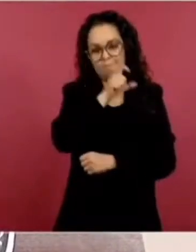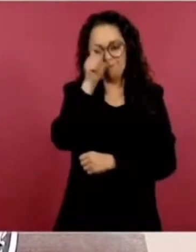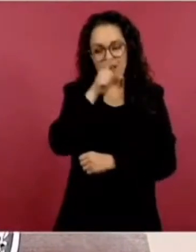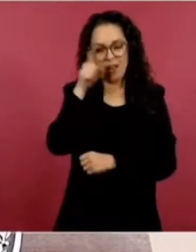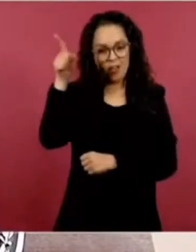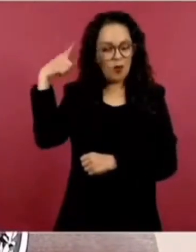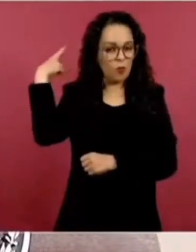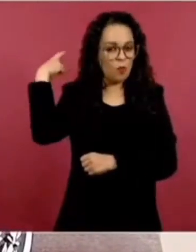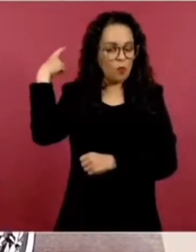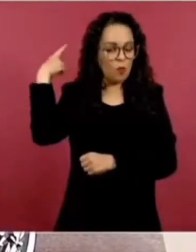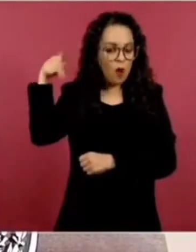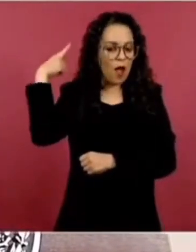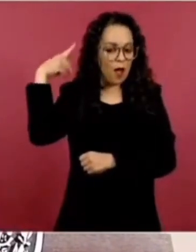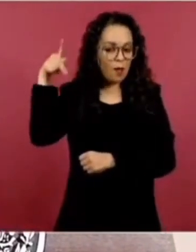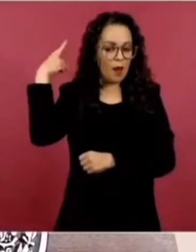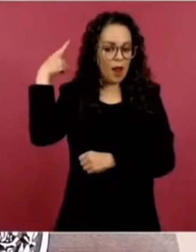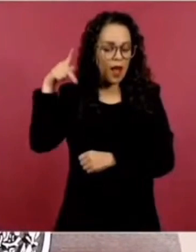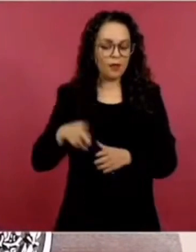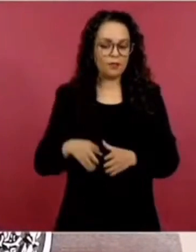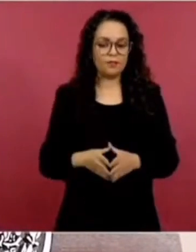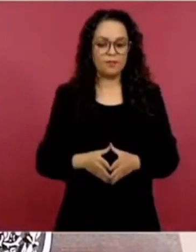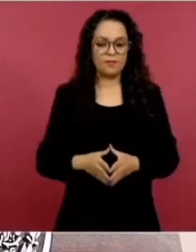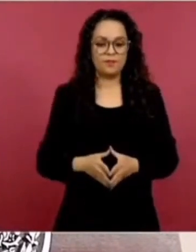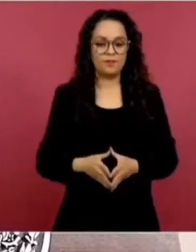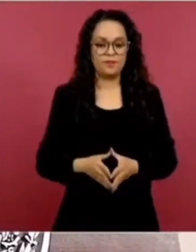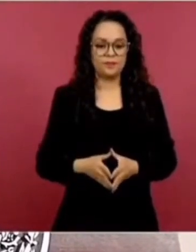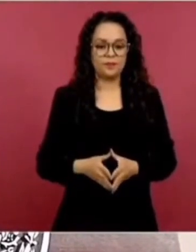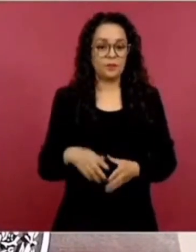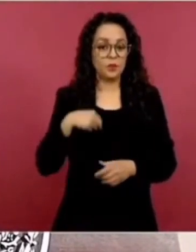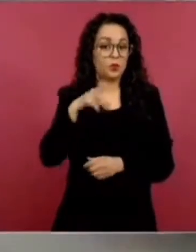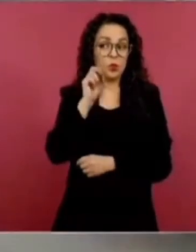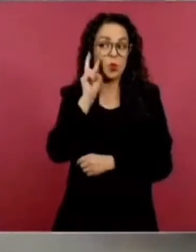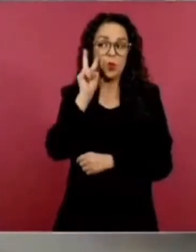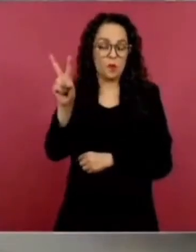leí la reseña.